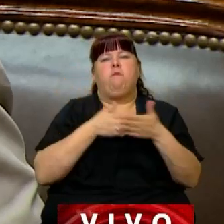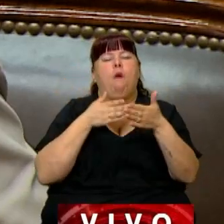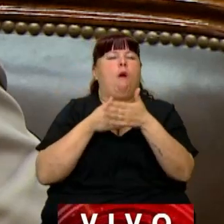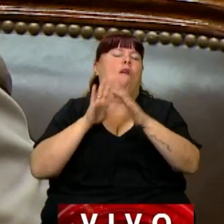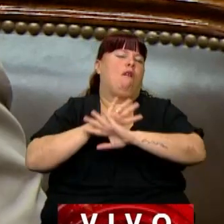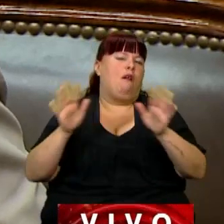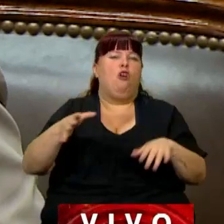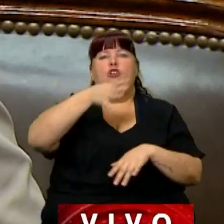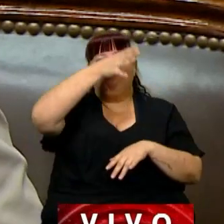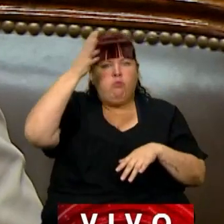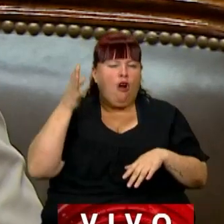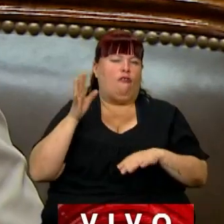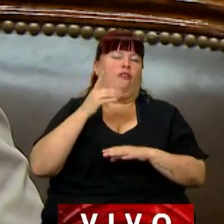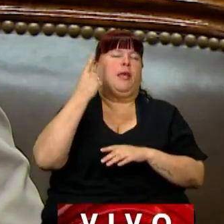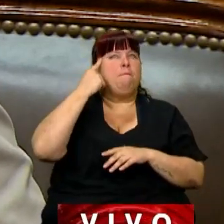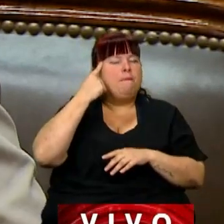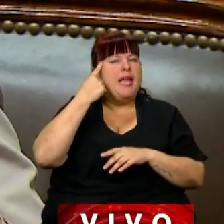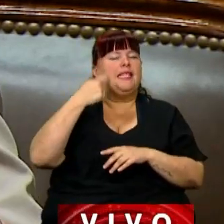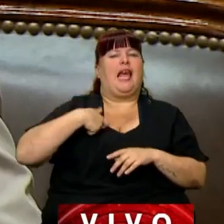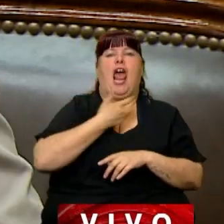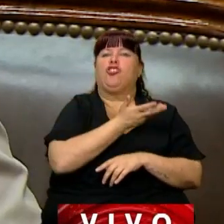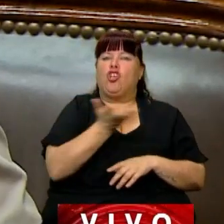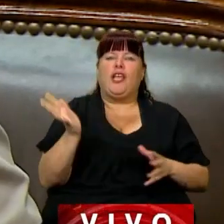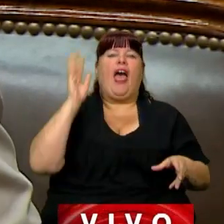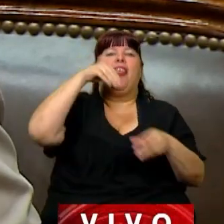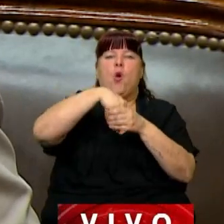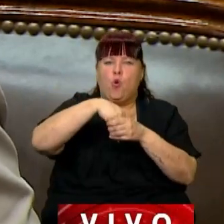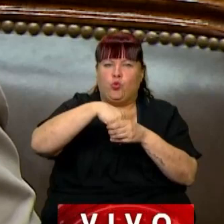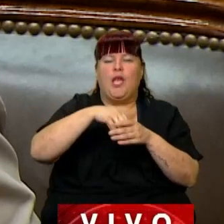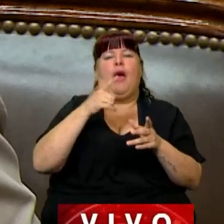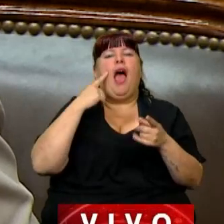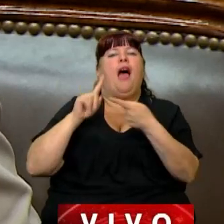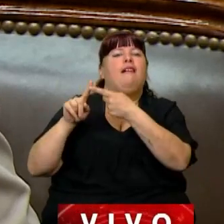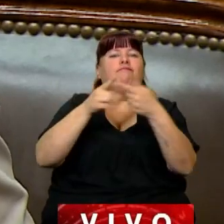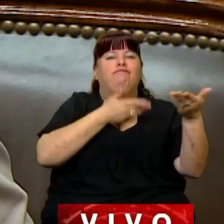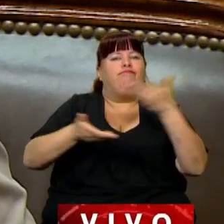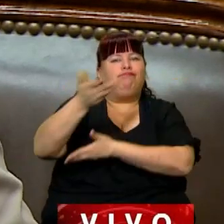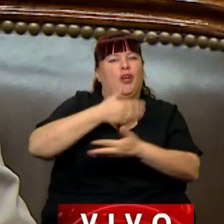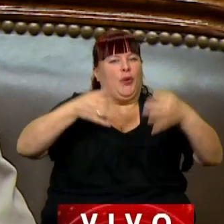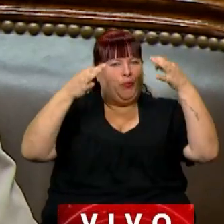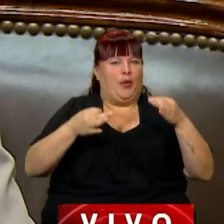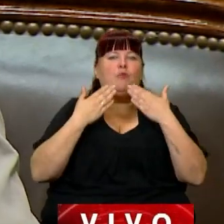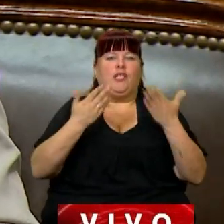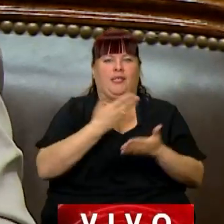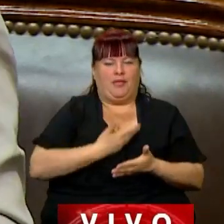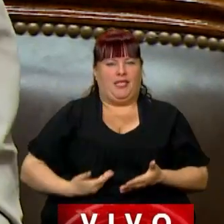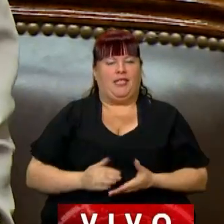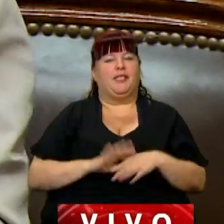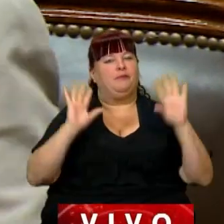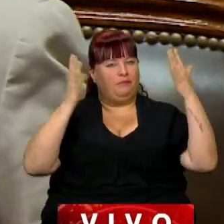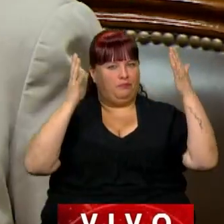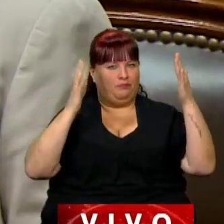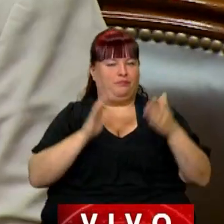y por fin podamos pensar en una sociedad inclusiva y en una convivencia como corresponde. Muchas gracias, Presidenta.